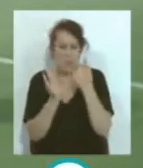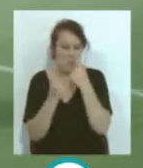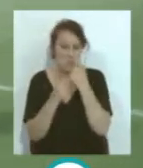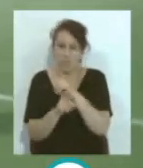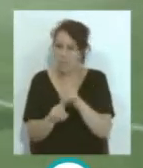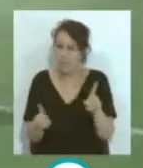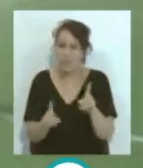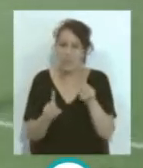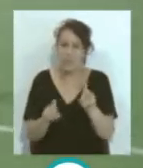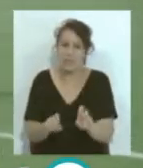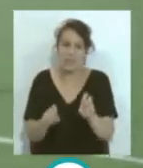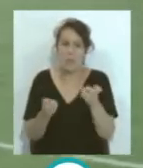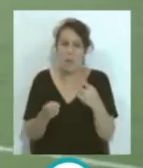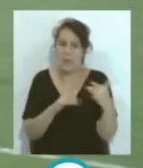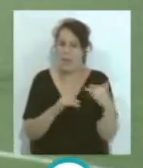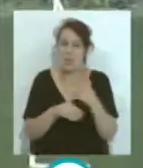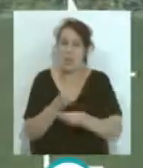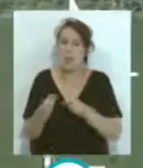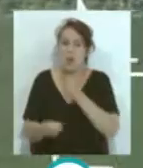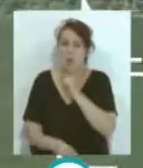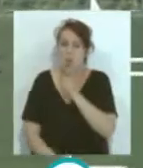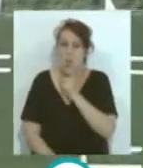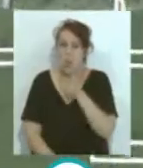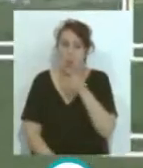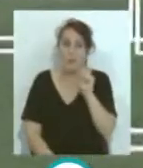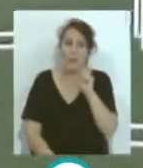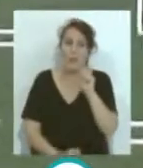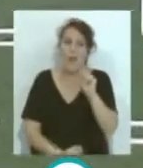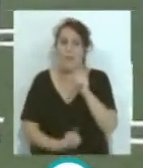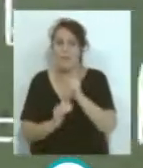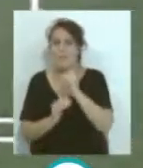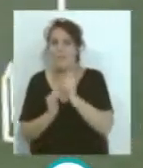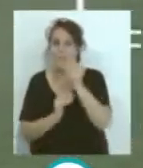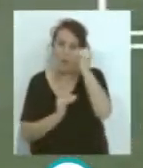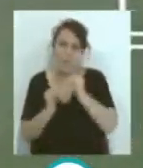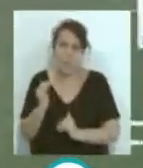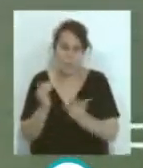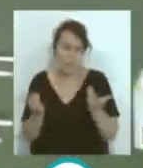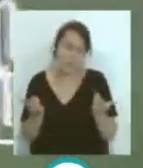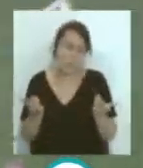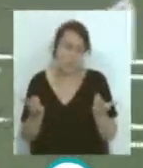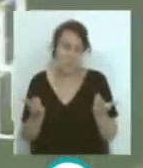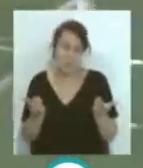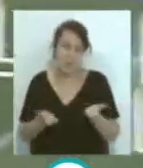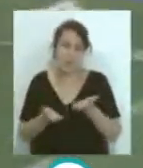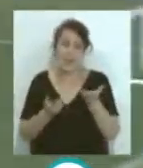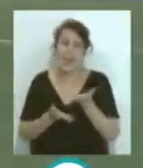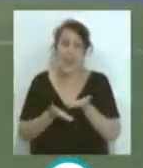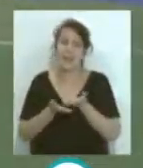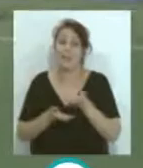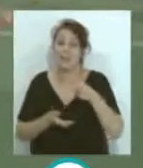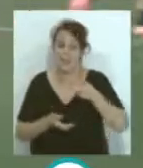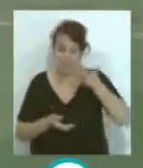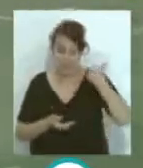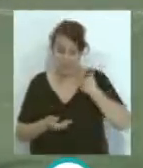acción... ...sobre el planteamiento de los partidos... ...porque le da más o menos minutos... ...y sí que es verdad que los ayudantes... ...le ayudan un poco a testar... ...cuál es el